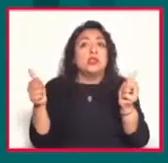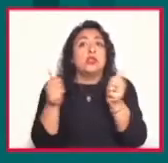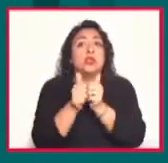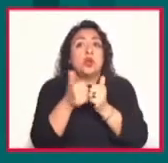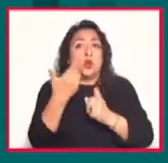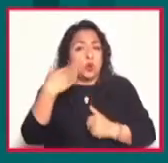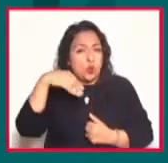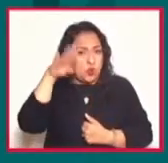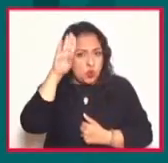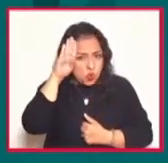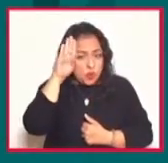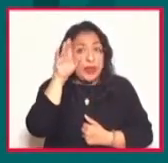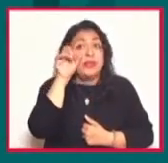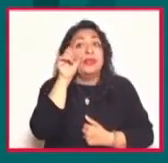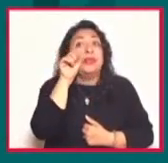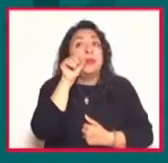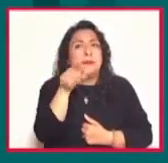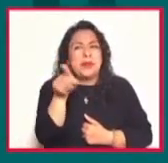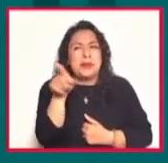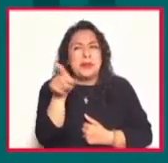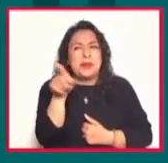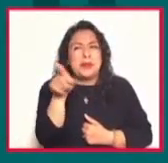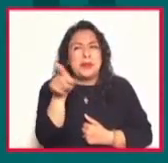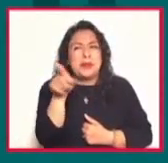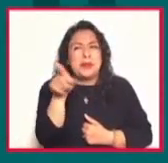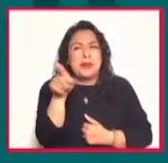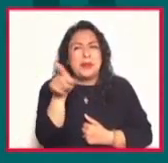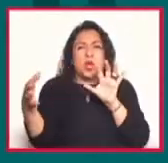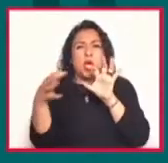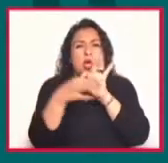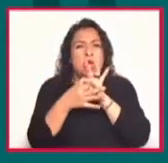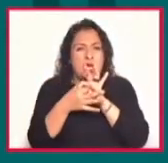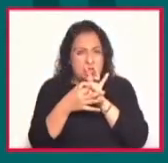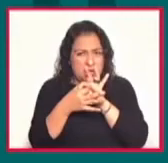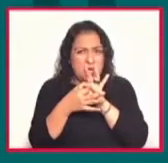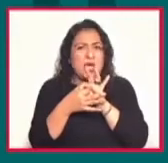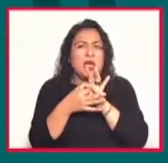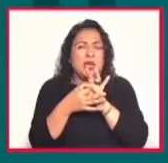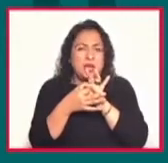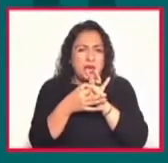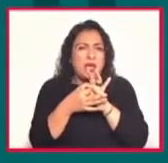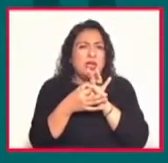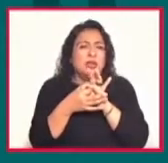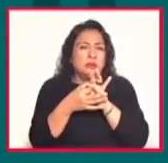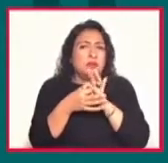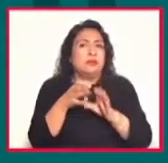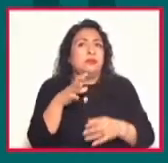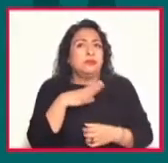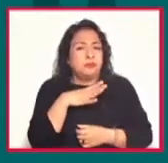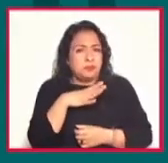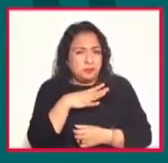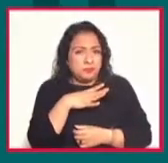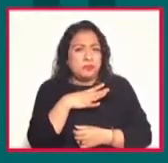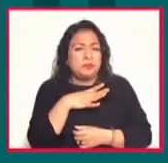y también esa afinidad que implica un gran amor pues ha tenido su